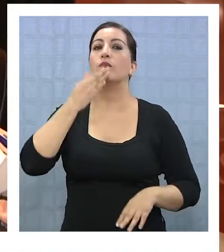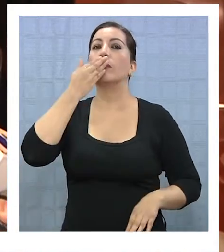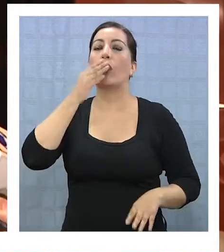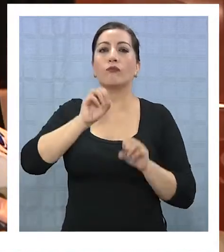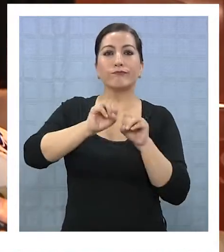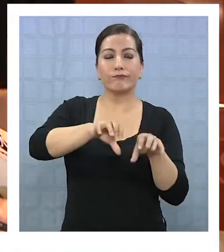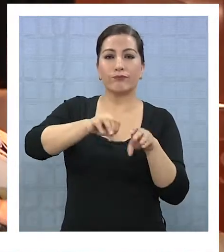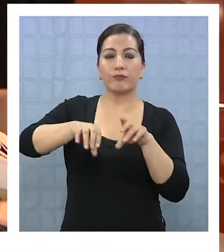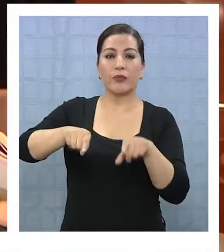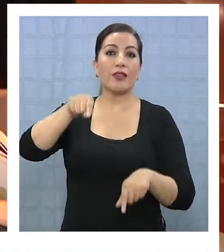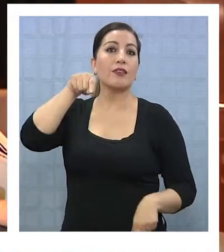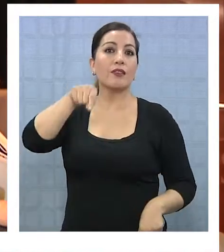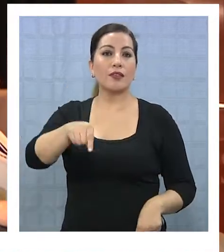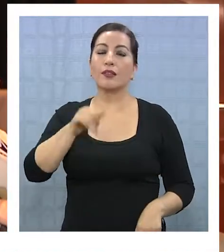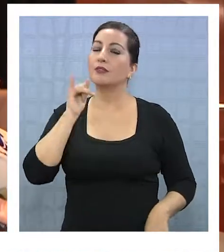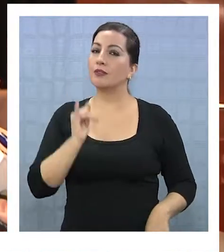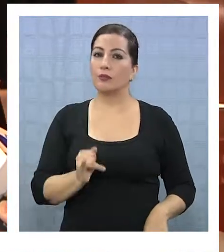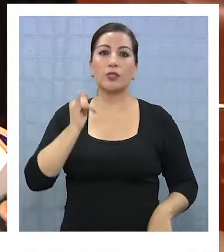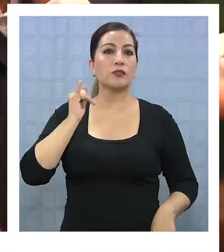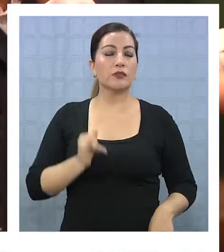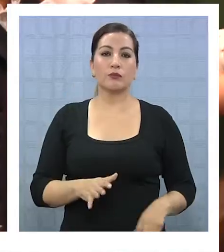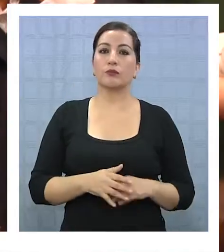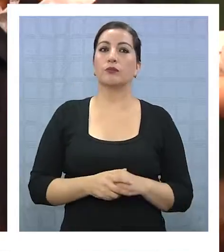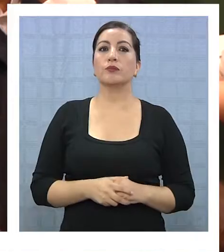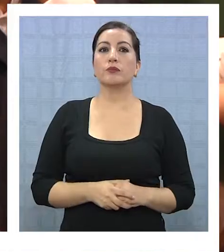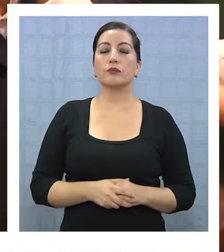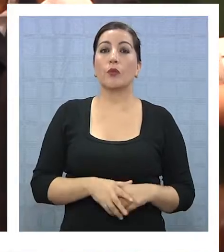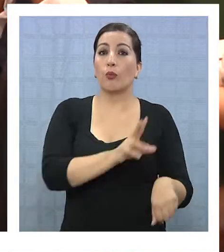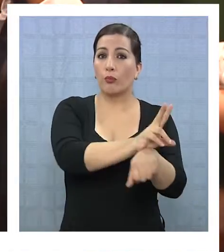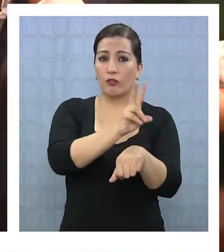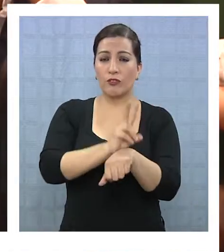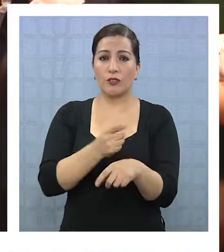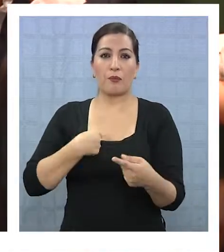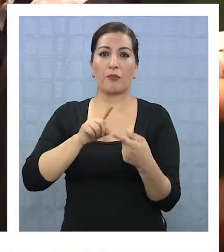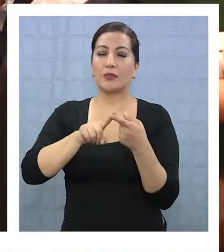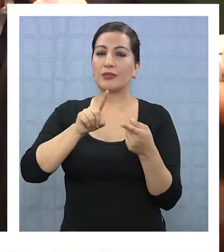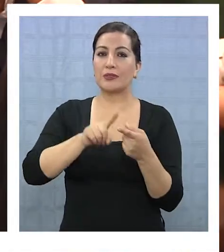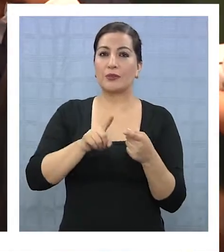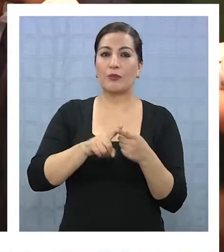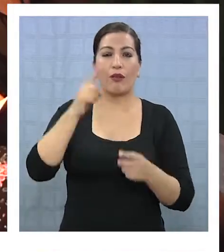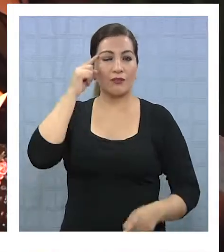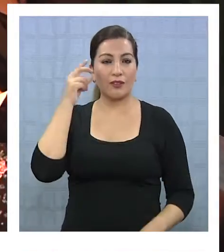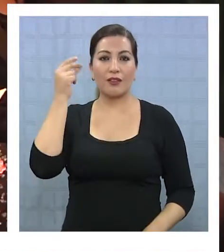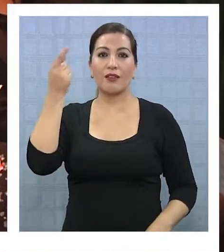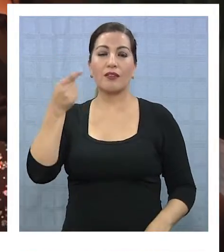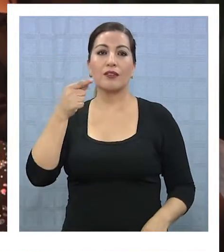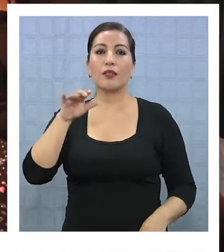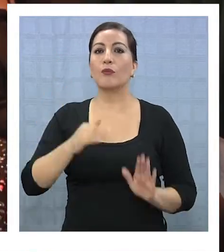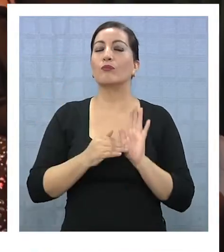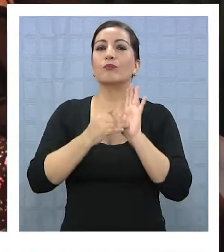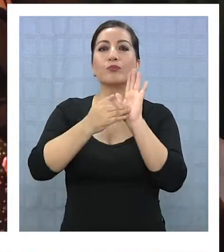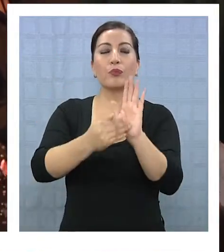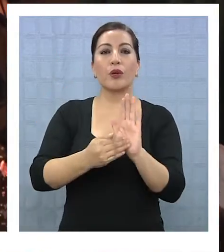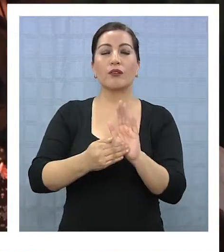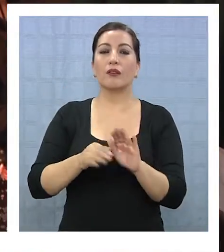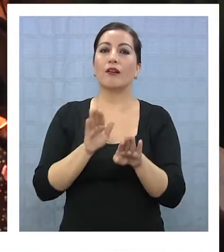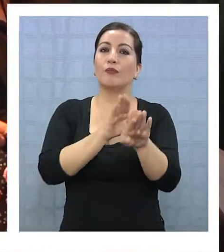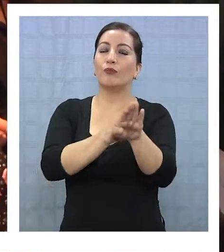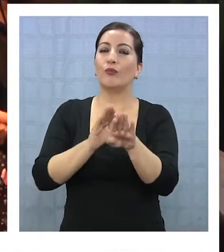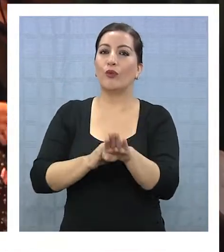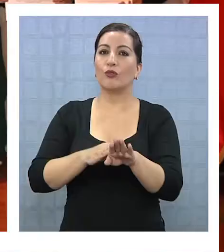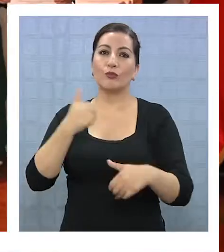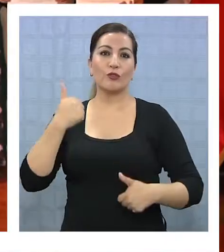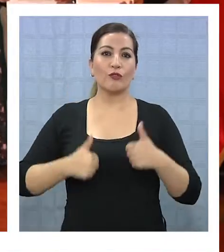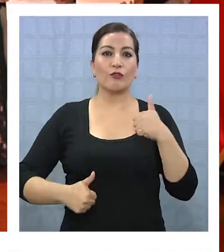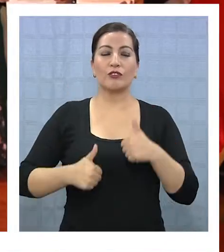capacitación y esta debe ser constante en el tiempo. Los profesores que participaron de esta iniciativa destacaron el aporte profesional que les